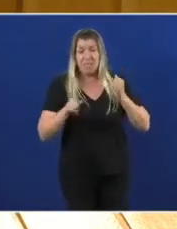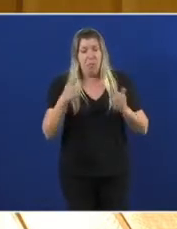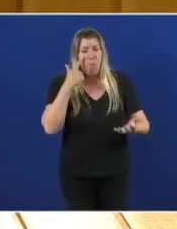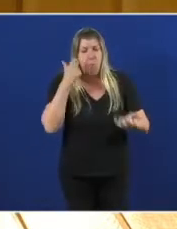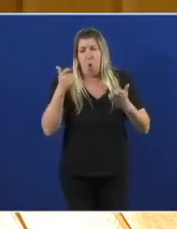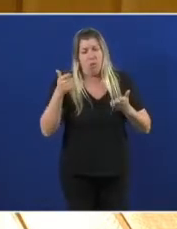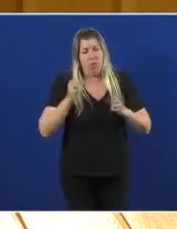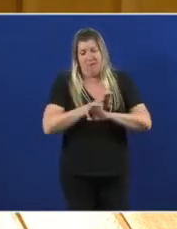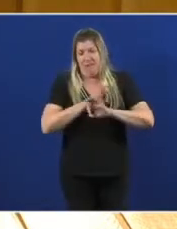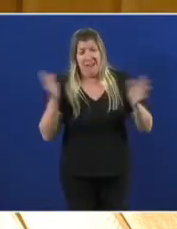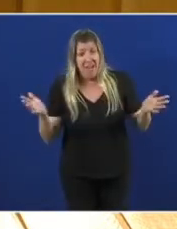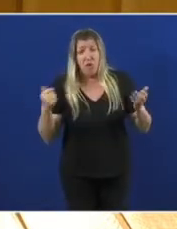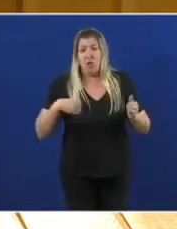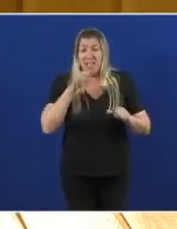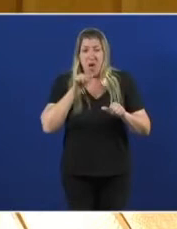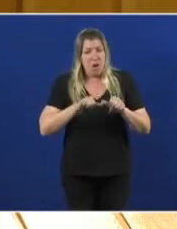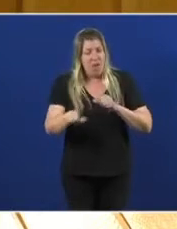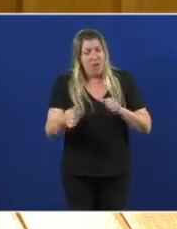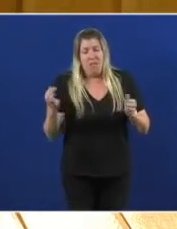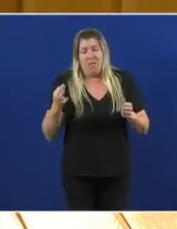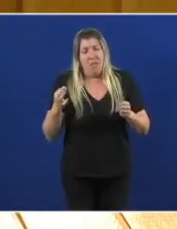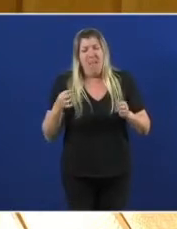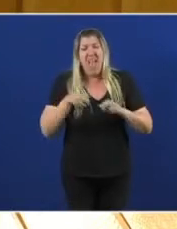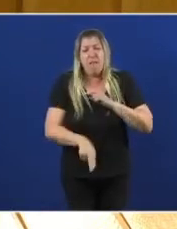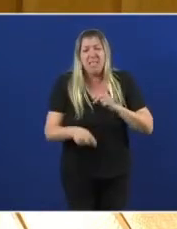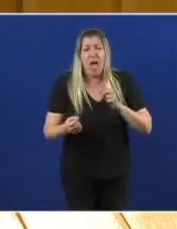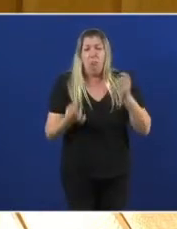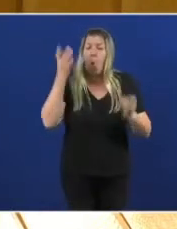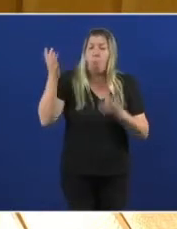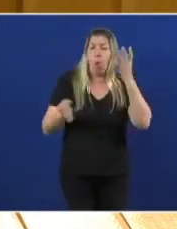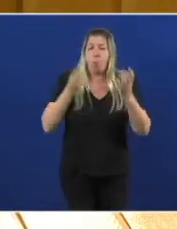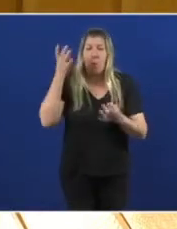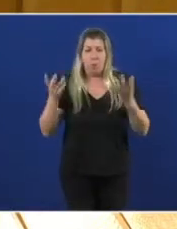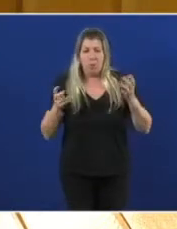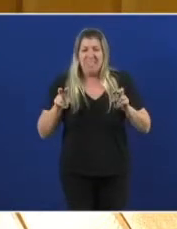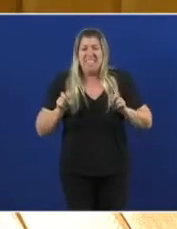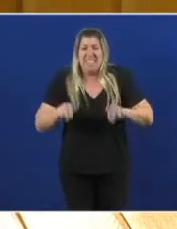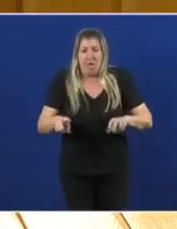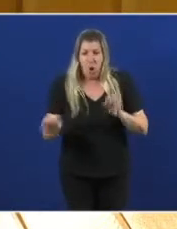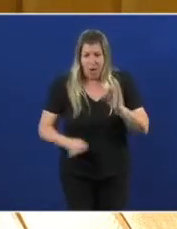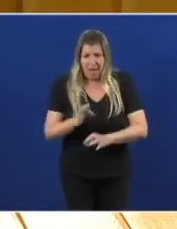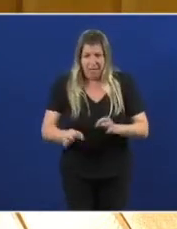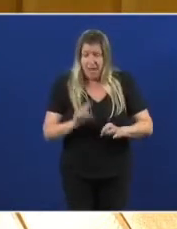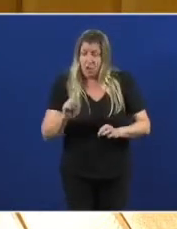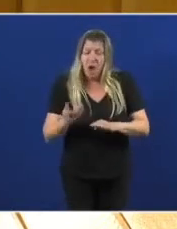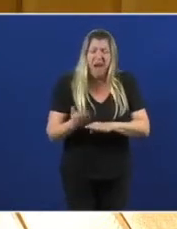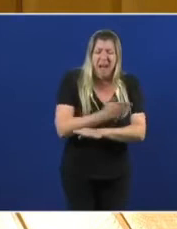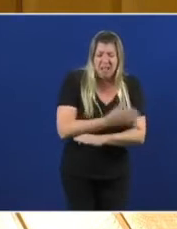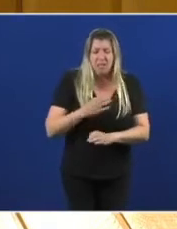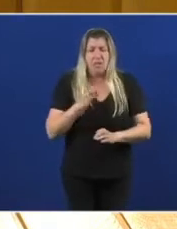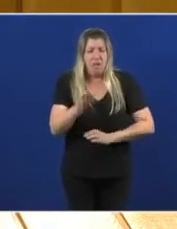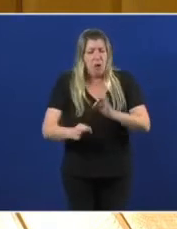décadas, non se pode improvisar. Vostede, señor Feijó, pensa Galiza en pequeno, xusto cando máis